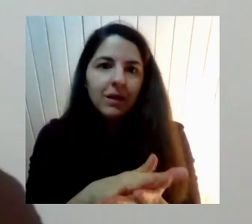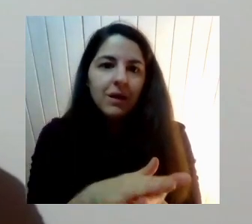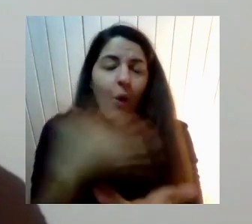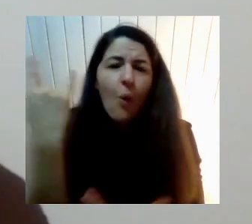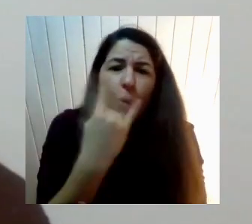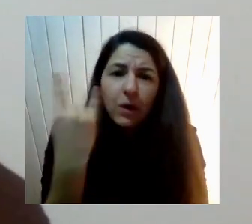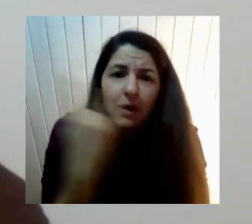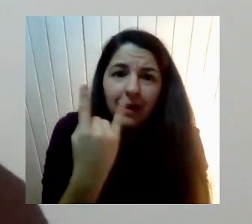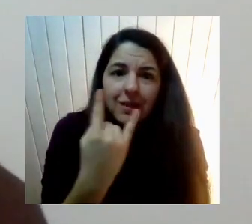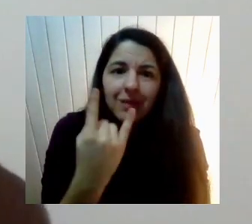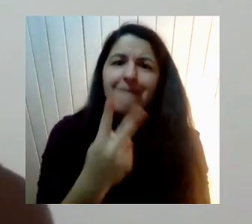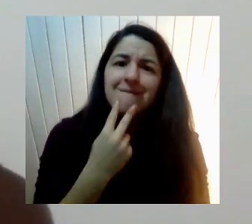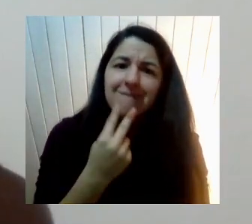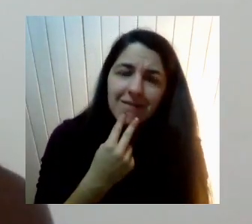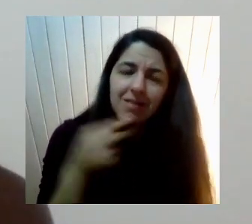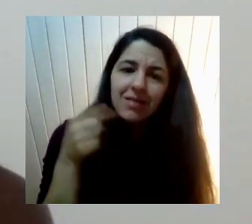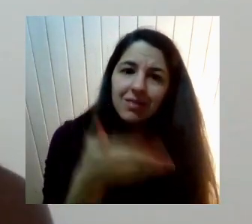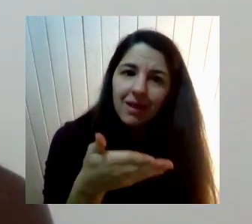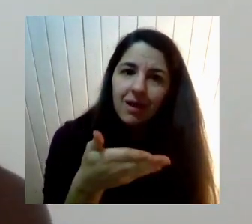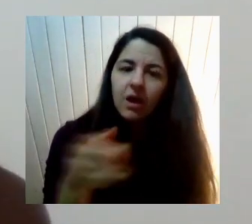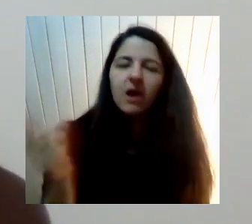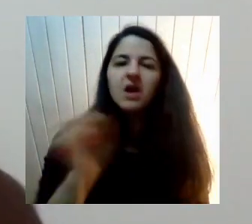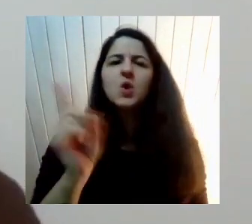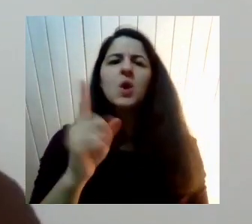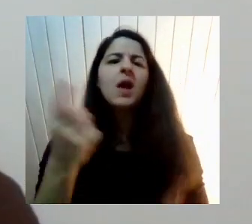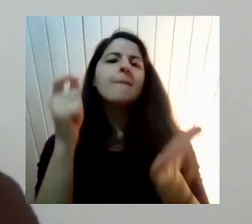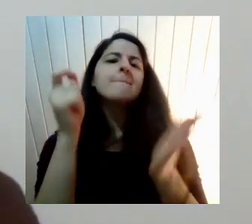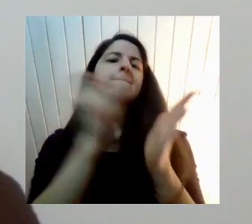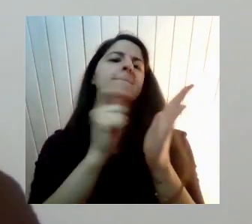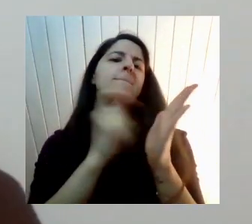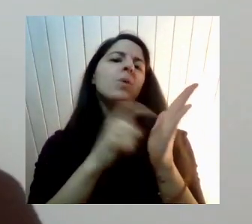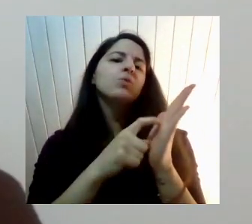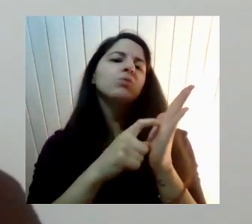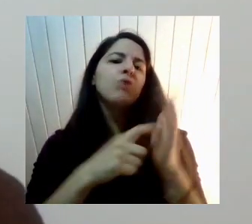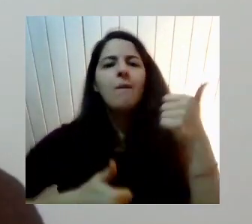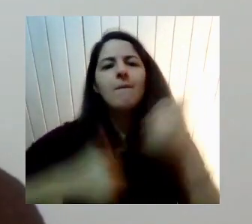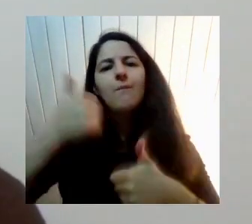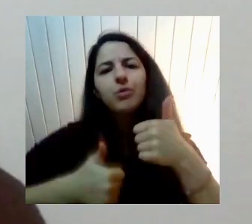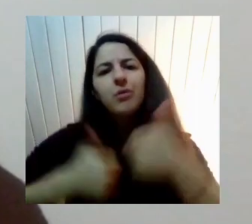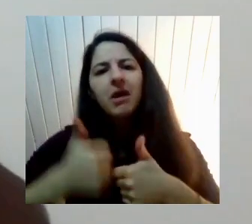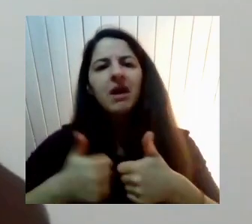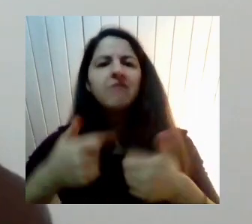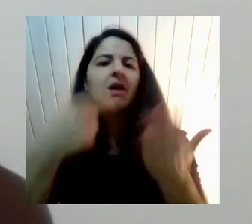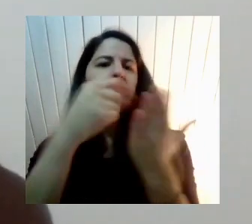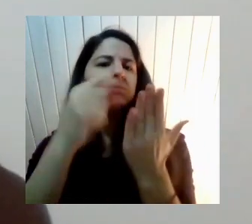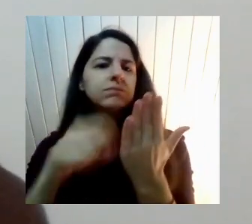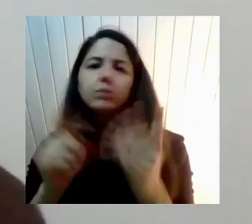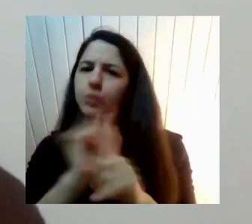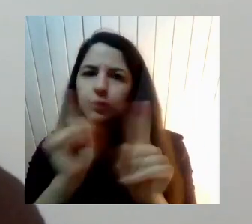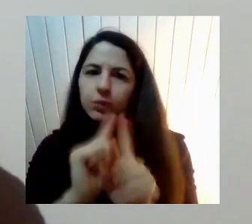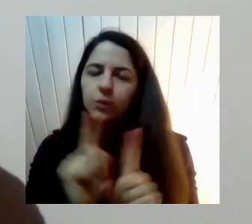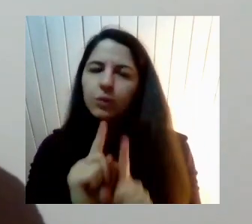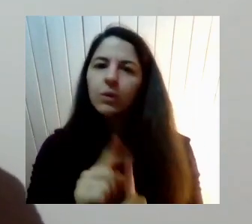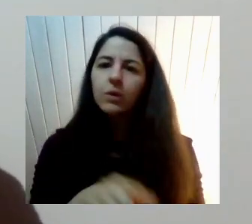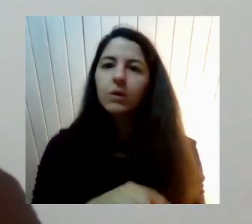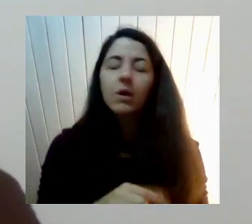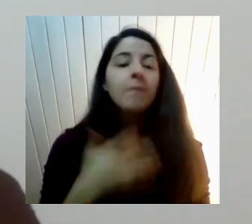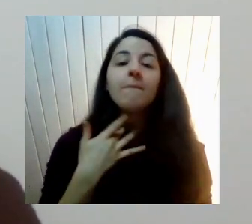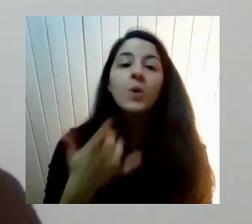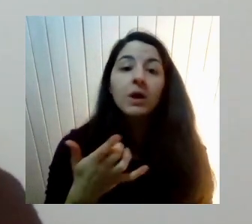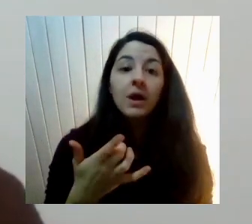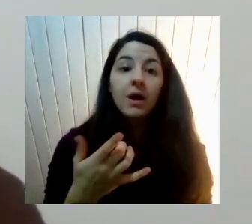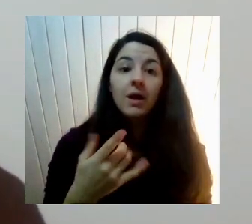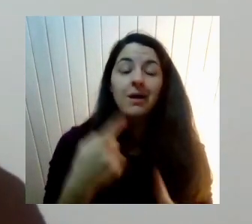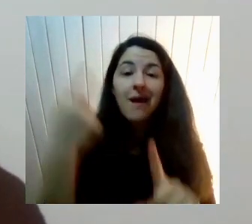vida Porque detrás De cada femicidio Detrás de cada abuso Detrás de acoso Detrás de cada